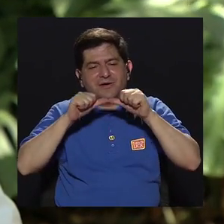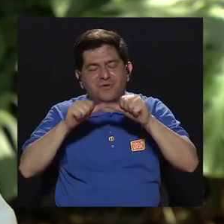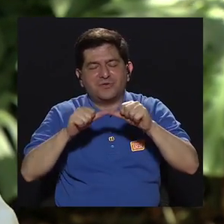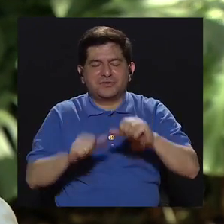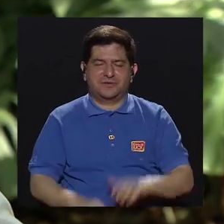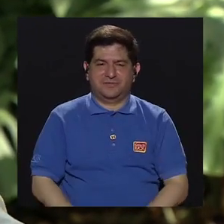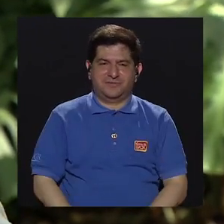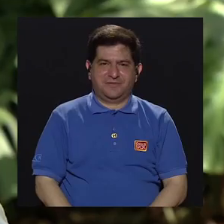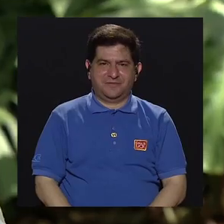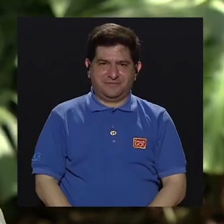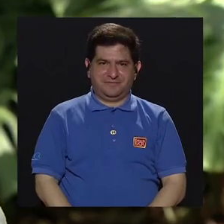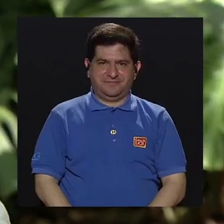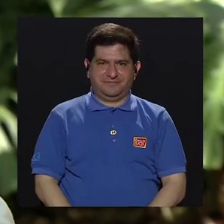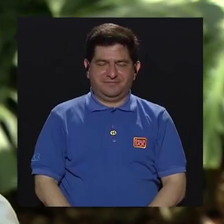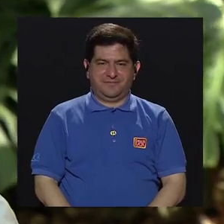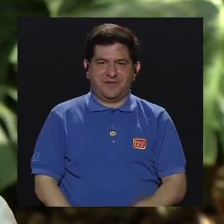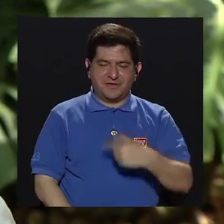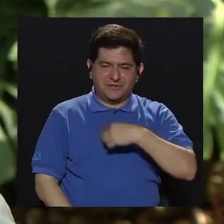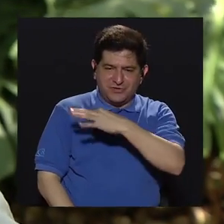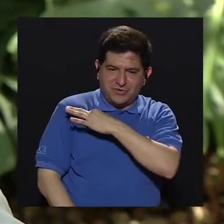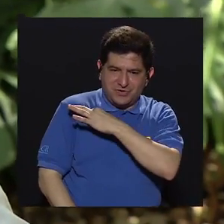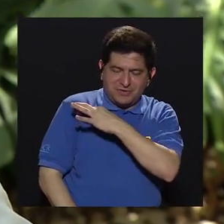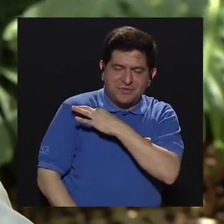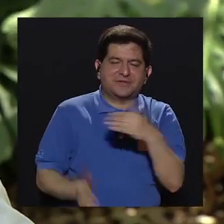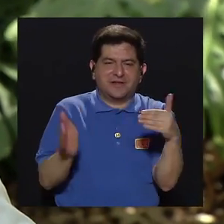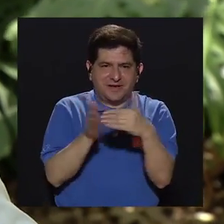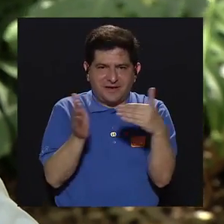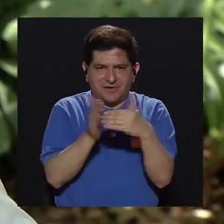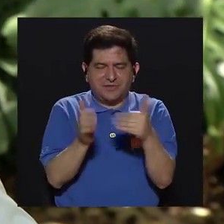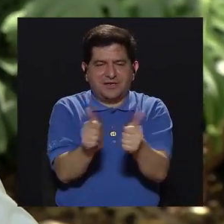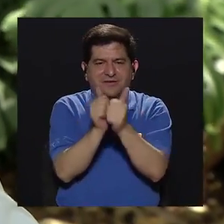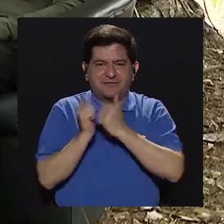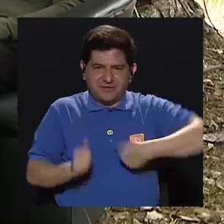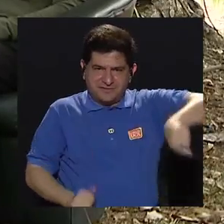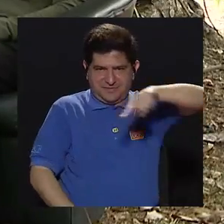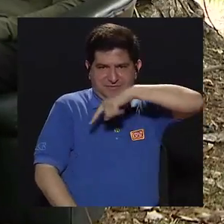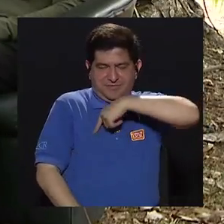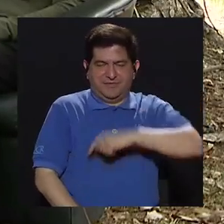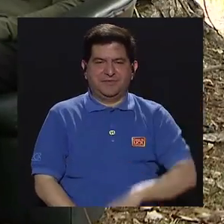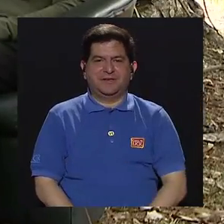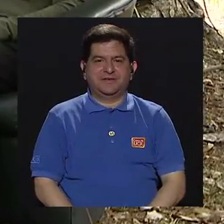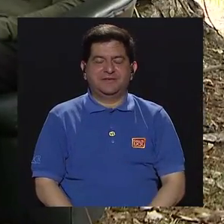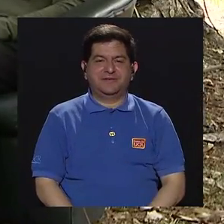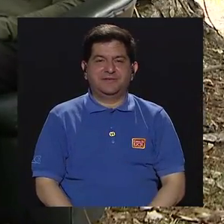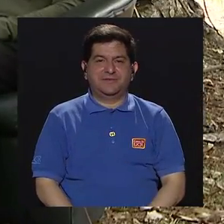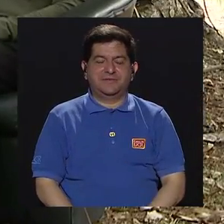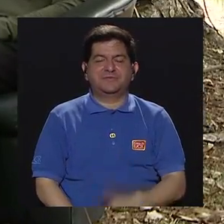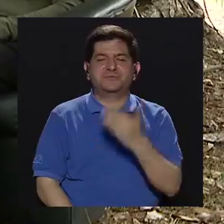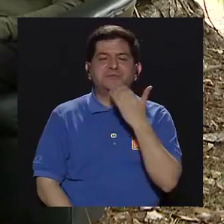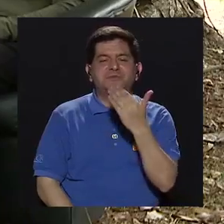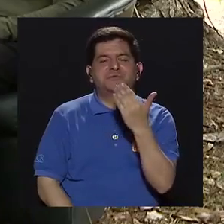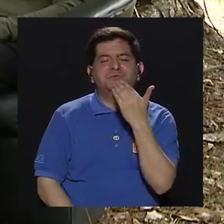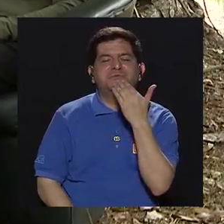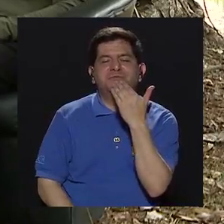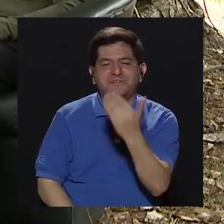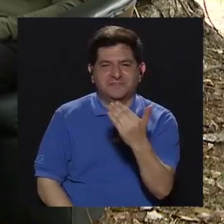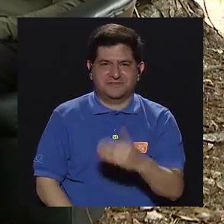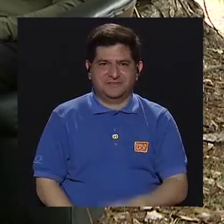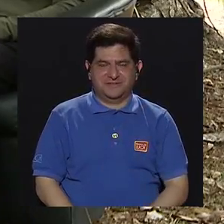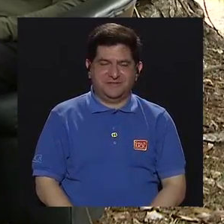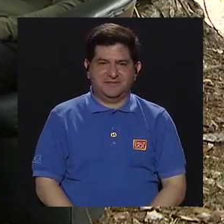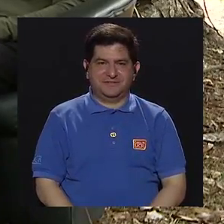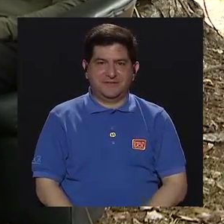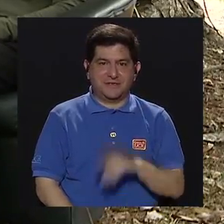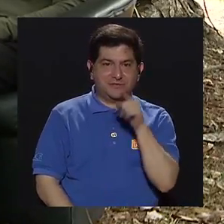da para otro programa y yo la voy a invitar a que nuevamente nos acompañe. Pues por el día de hoy agradecerle muchísimo